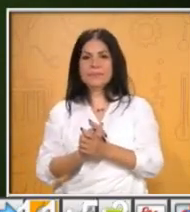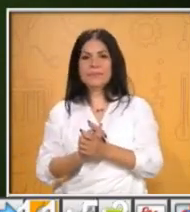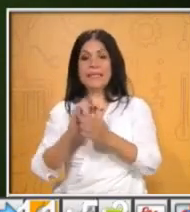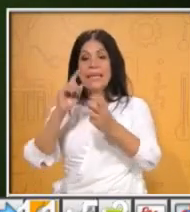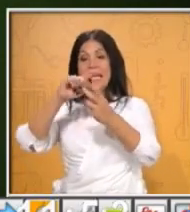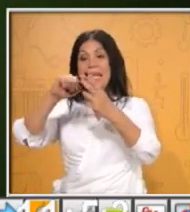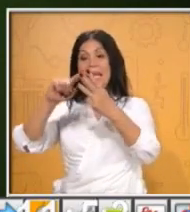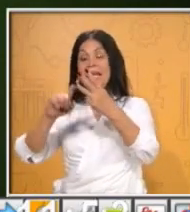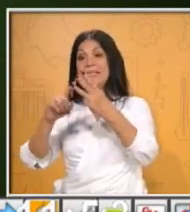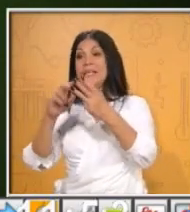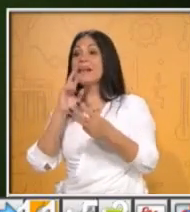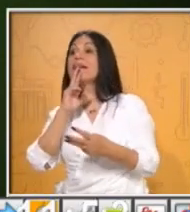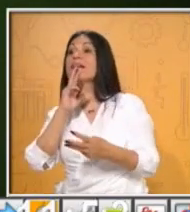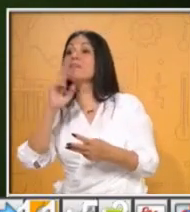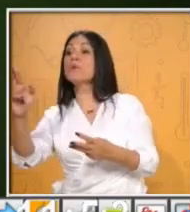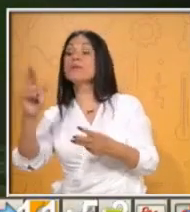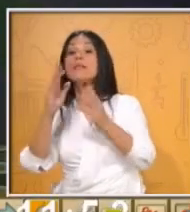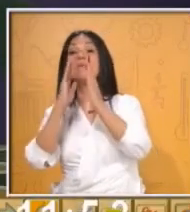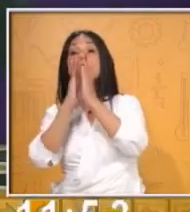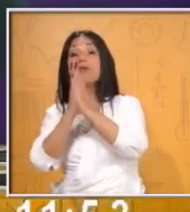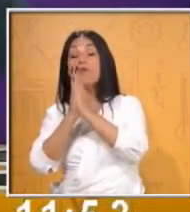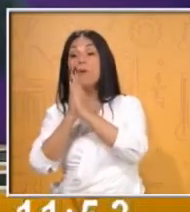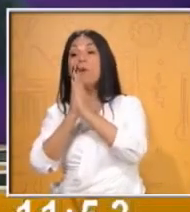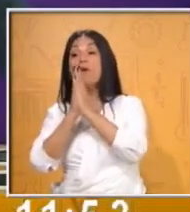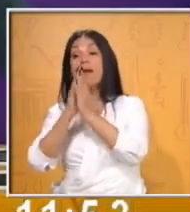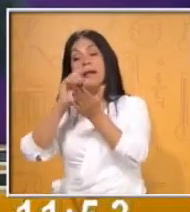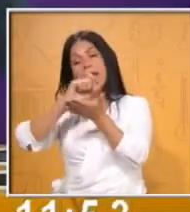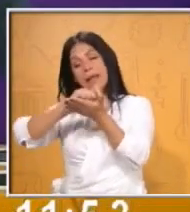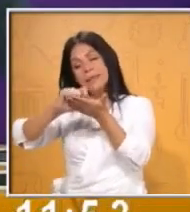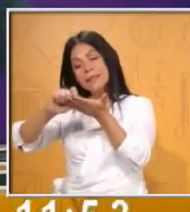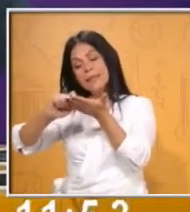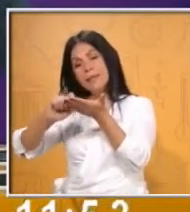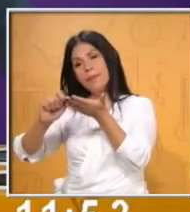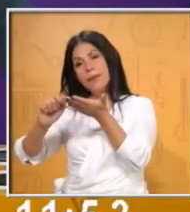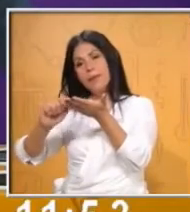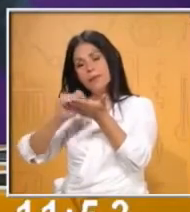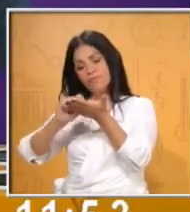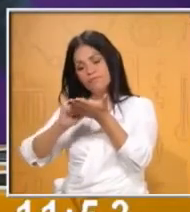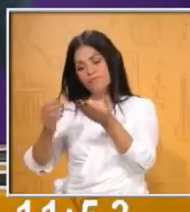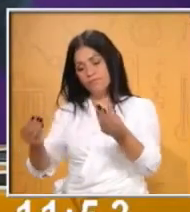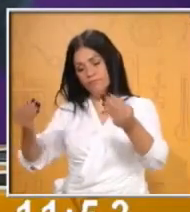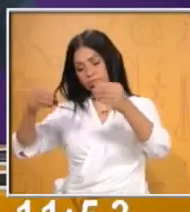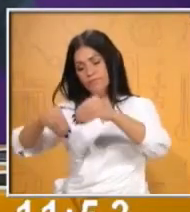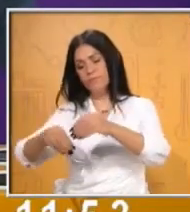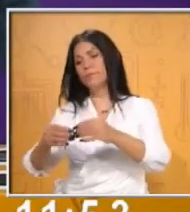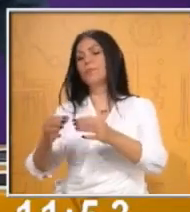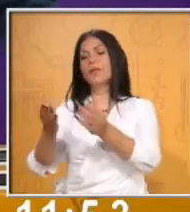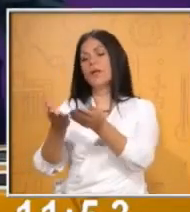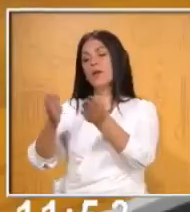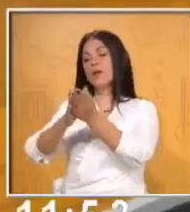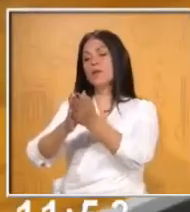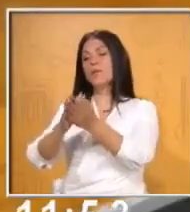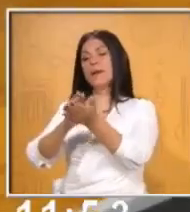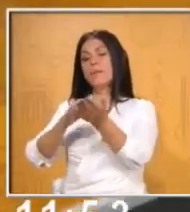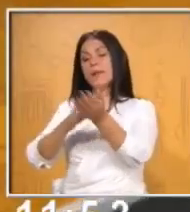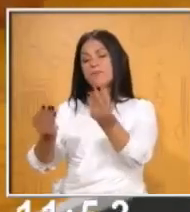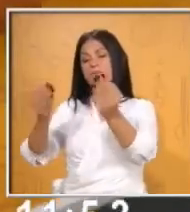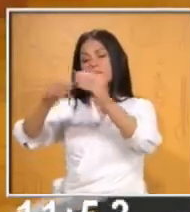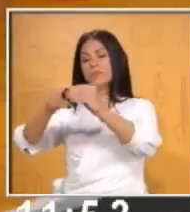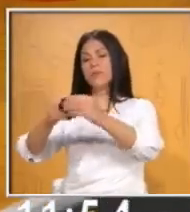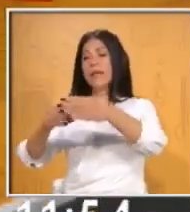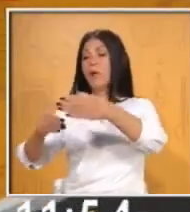respuestas las anotes en un papelito, las deposites en un recipiente. En este caso, la maestra tiene un vaso, ¿sí?